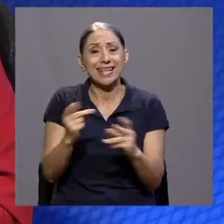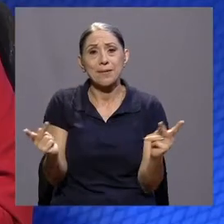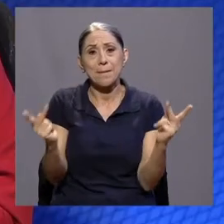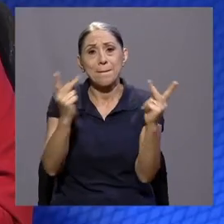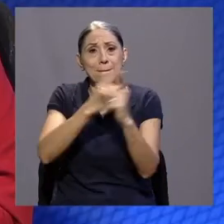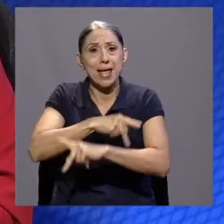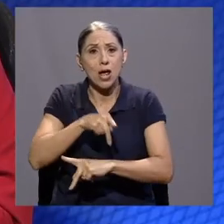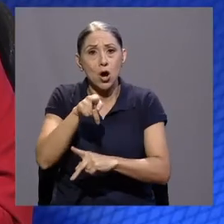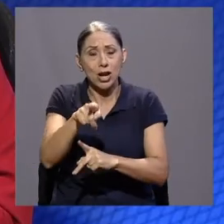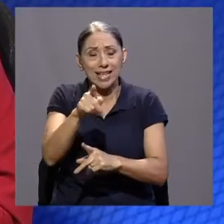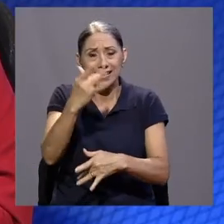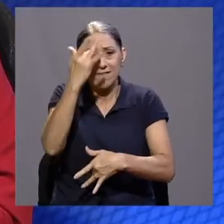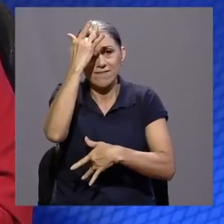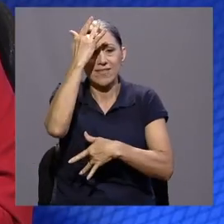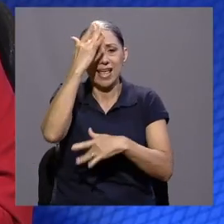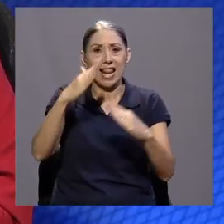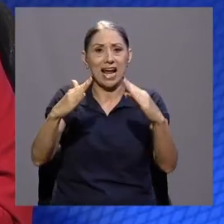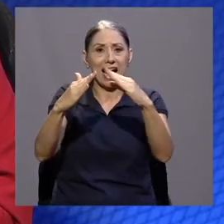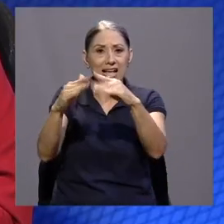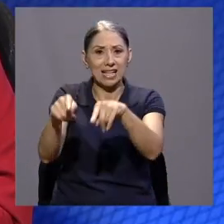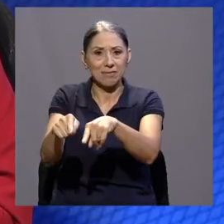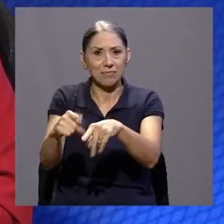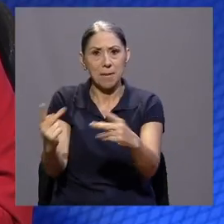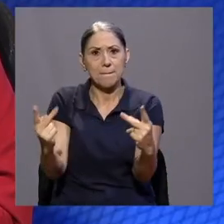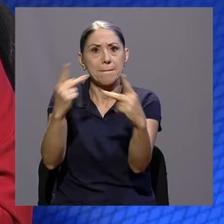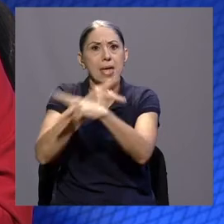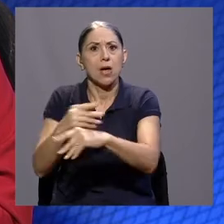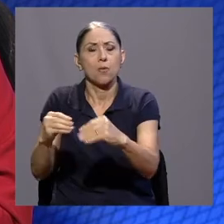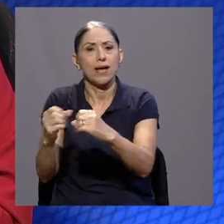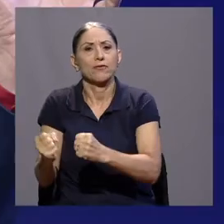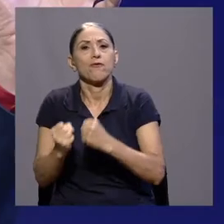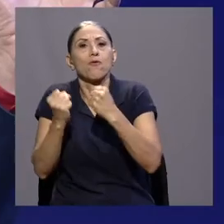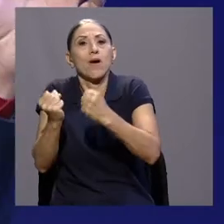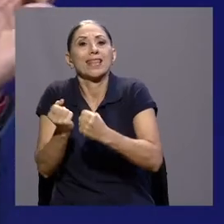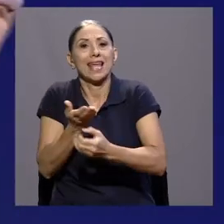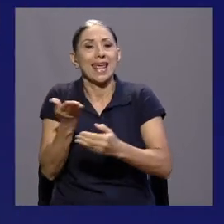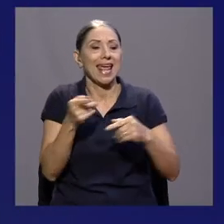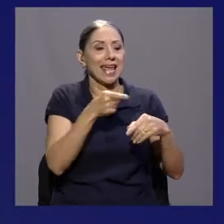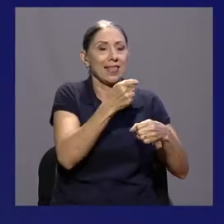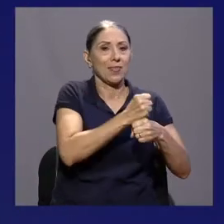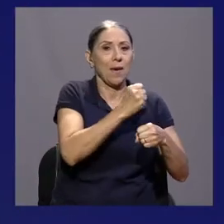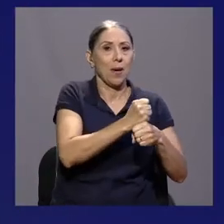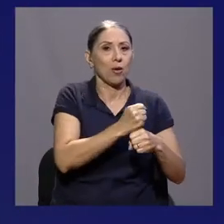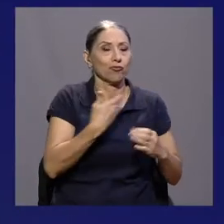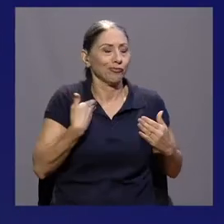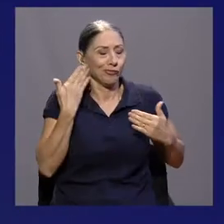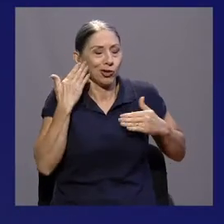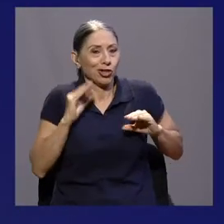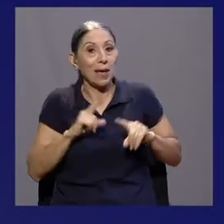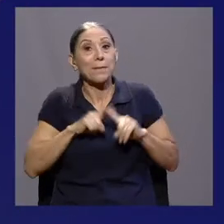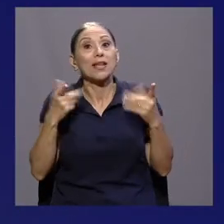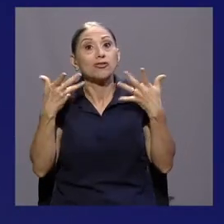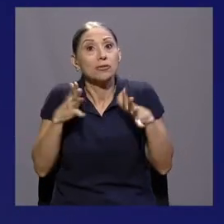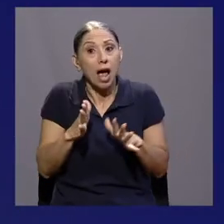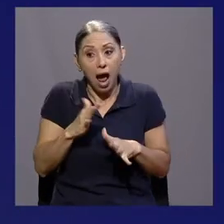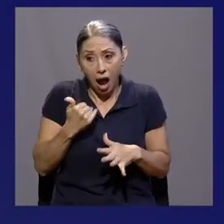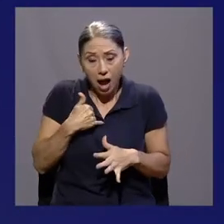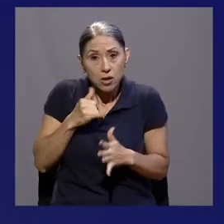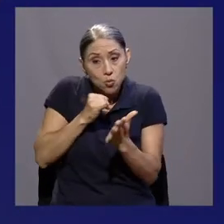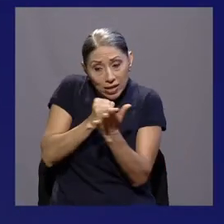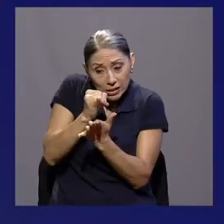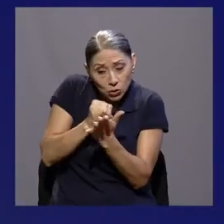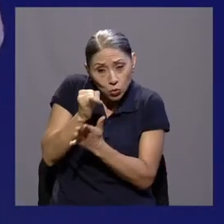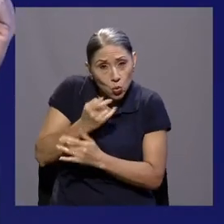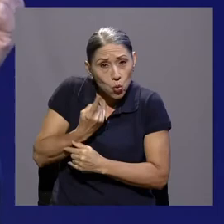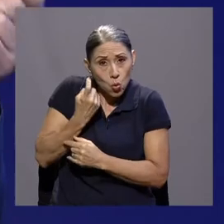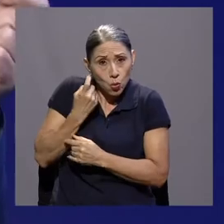este síndrome en la casa, muchísimo más que en el trabajo, aunque no lo sé. Pero sí sé que existe por lo menos un estudio reciente